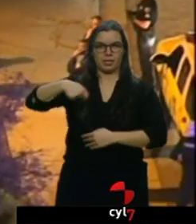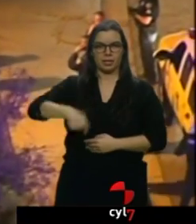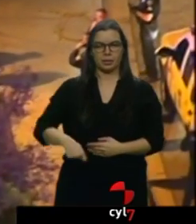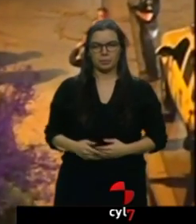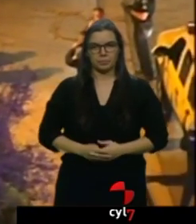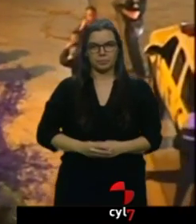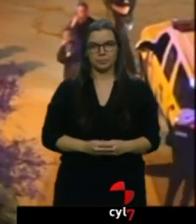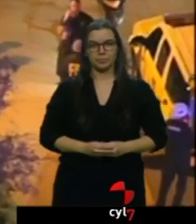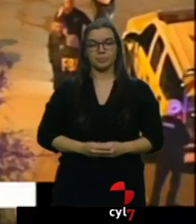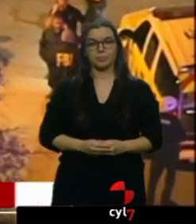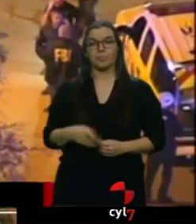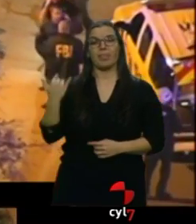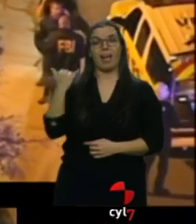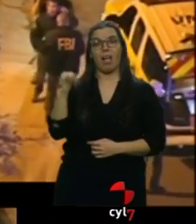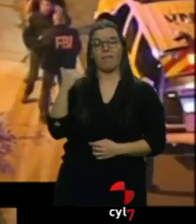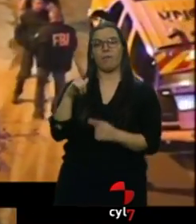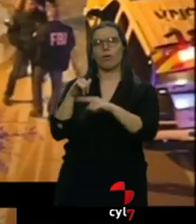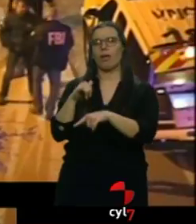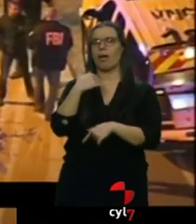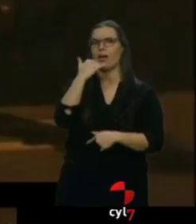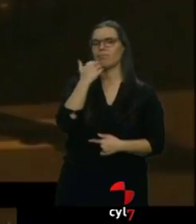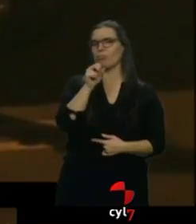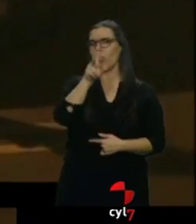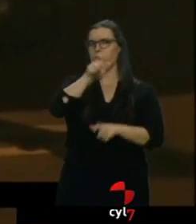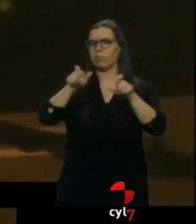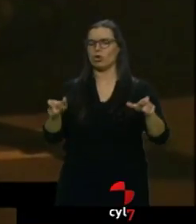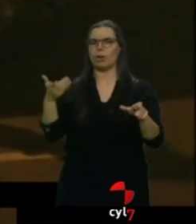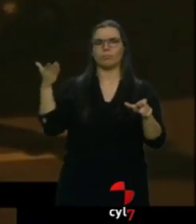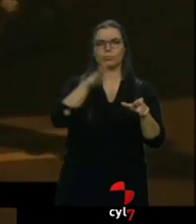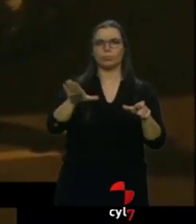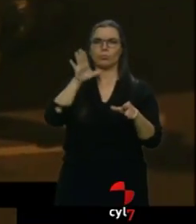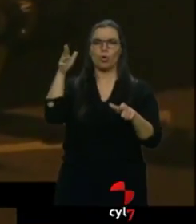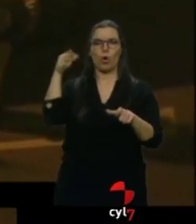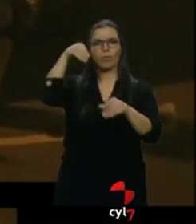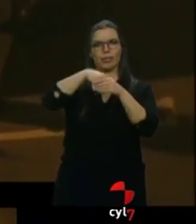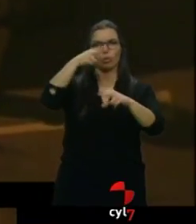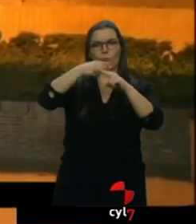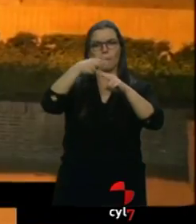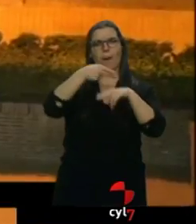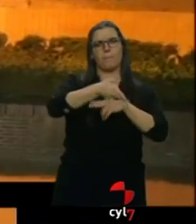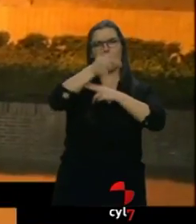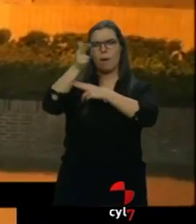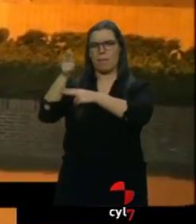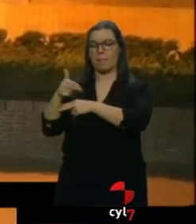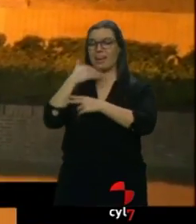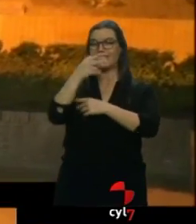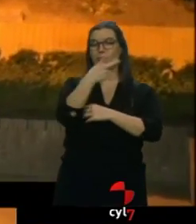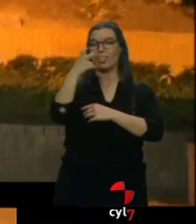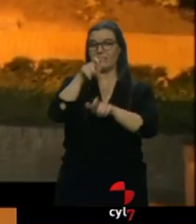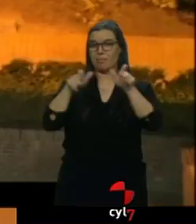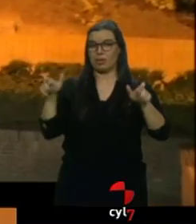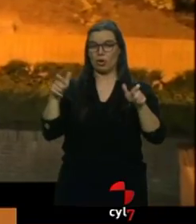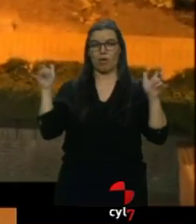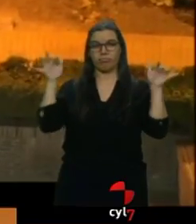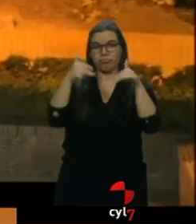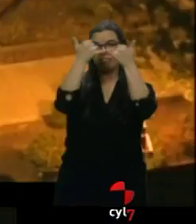Y en California al menos 12 personas han muerto en un tiroteo ocurrido en el interior de un bar. En el establecimiento había en ese momento cerca de 200 personas que